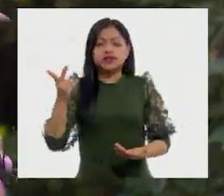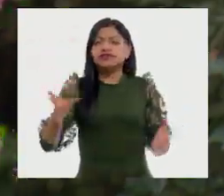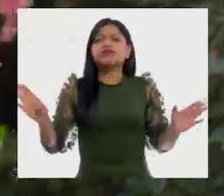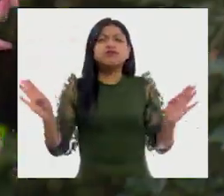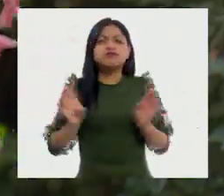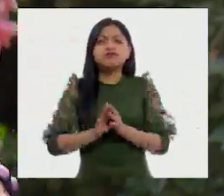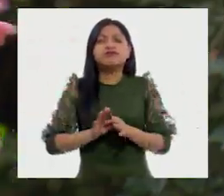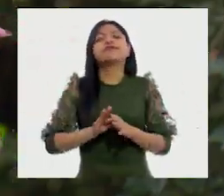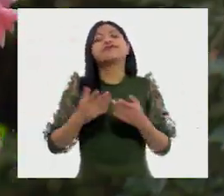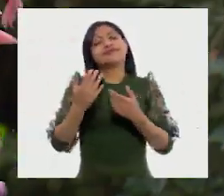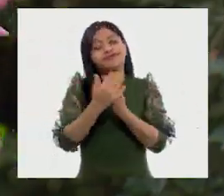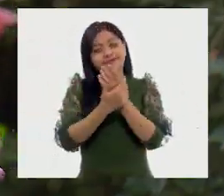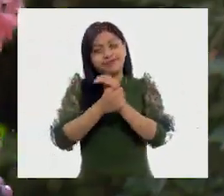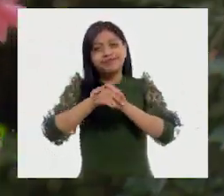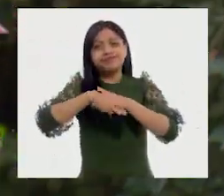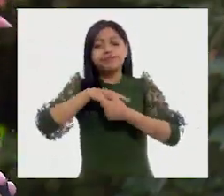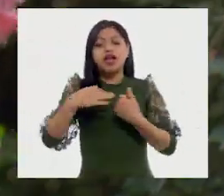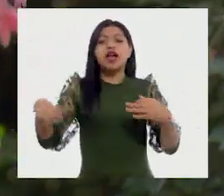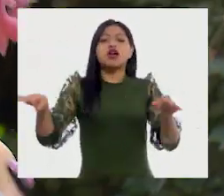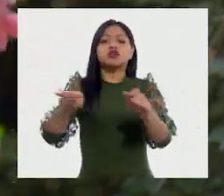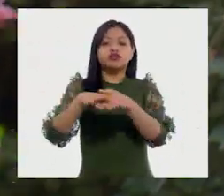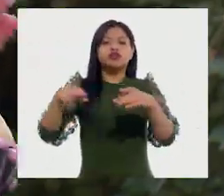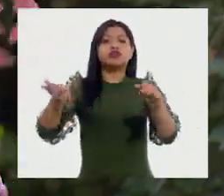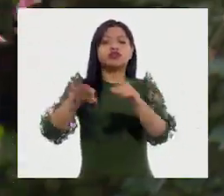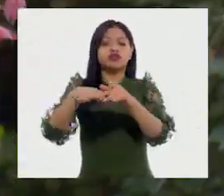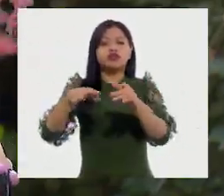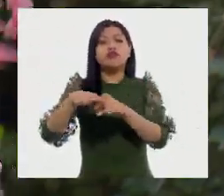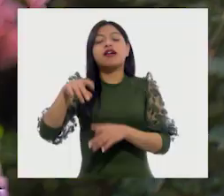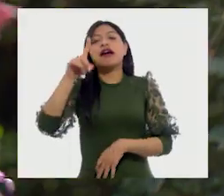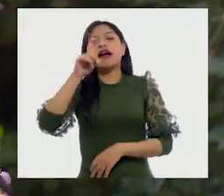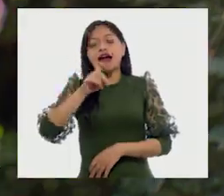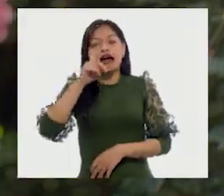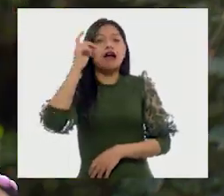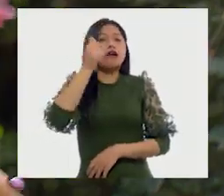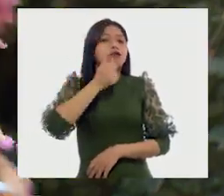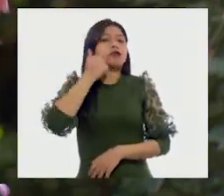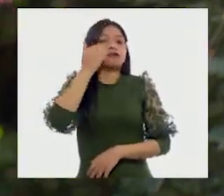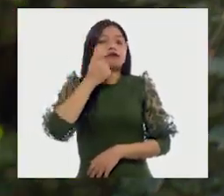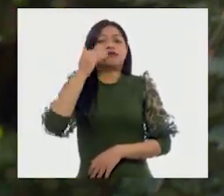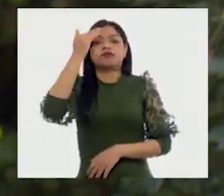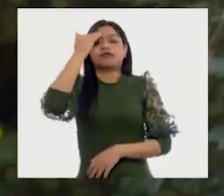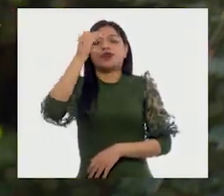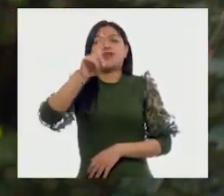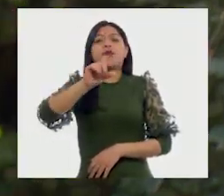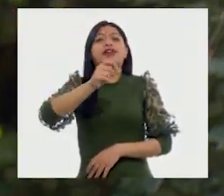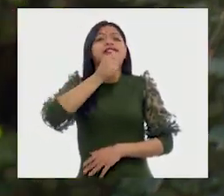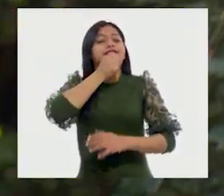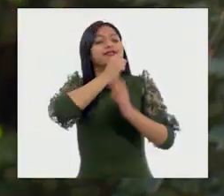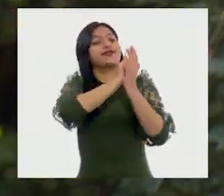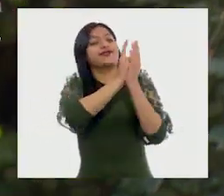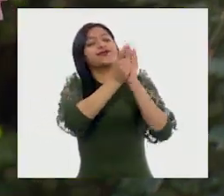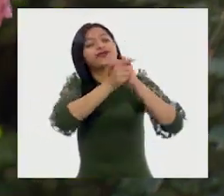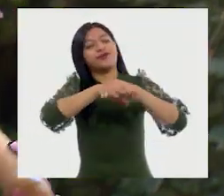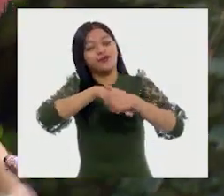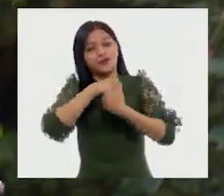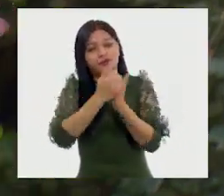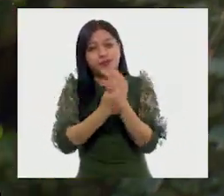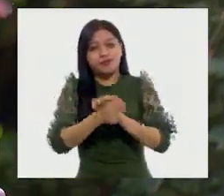lavarnos las manos frecuentemente con agua y jabón durante 20 segundos.